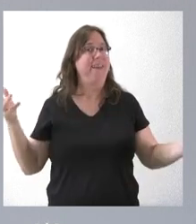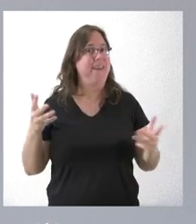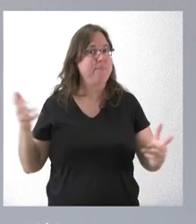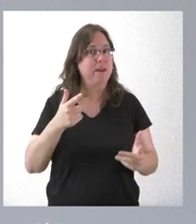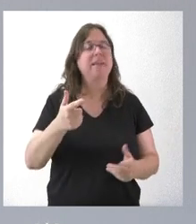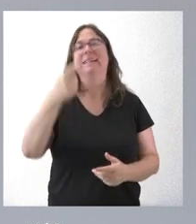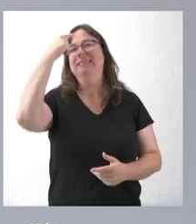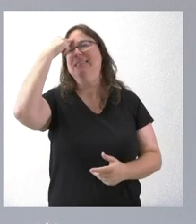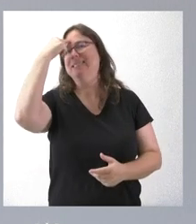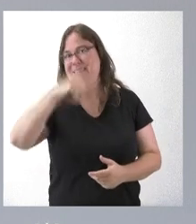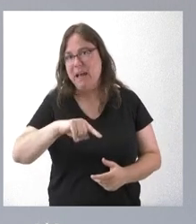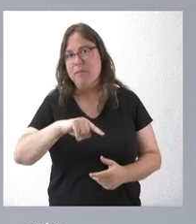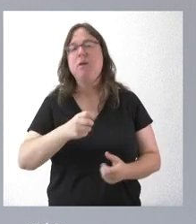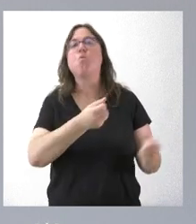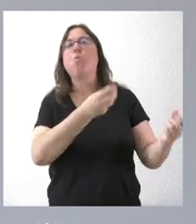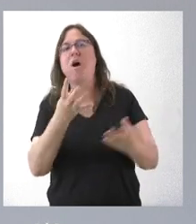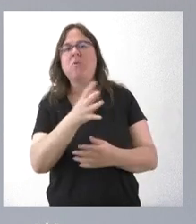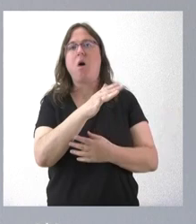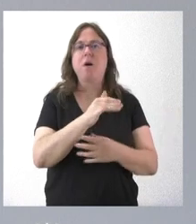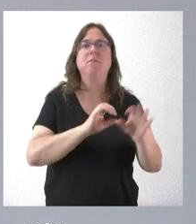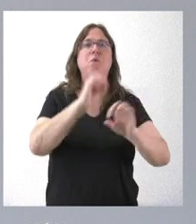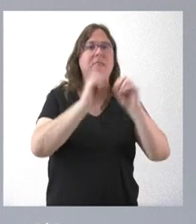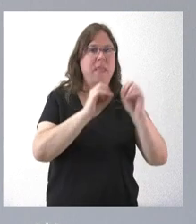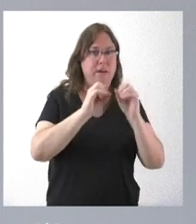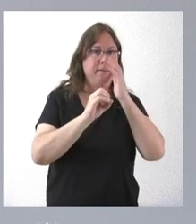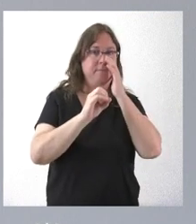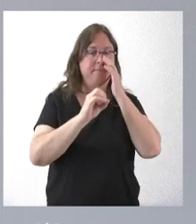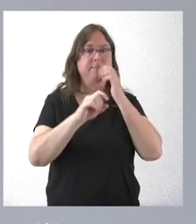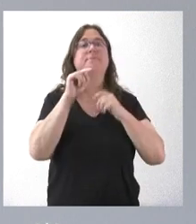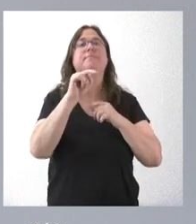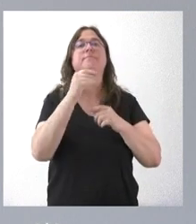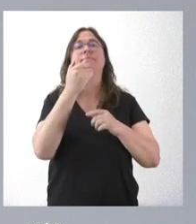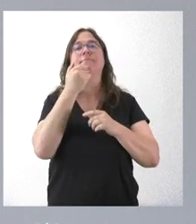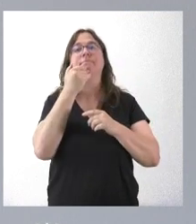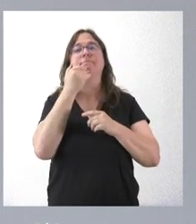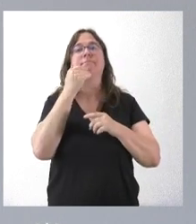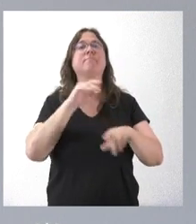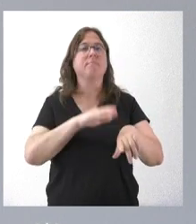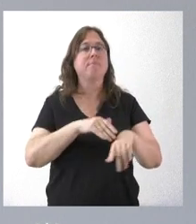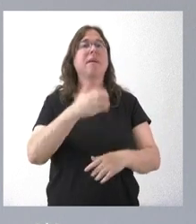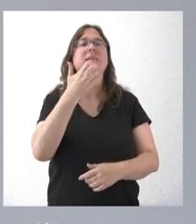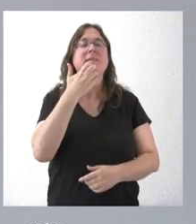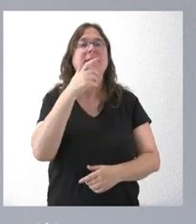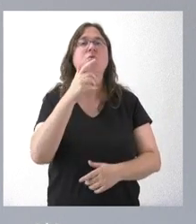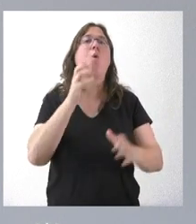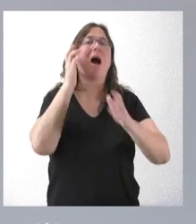se conoce cuál es la incidencia de las tonosis que transmiten a los animales